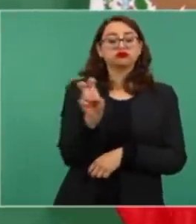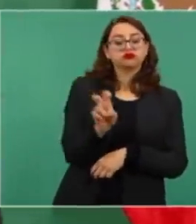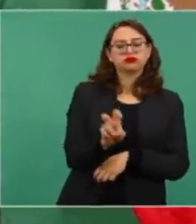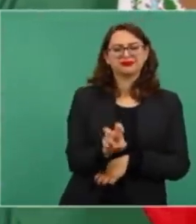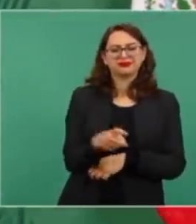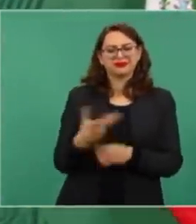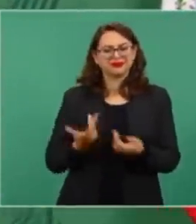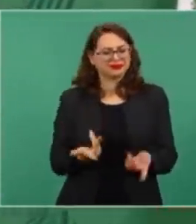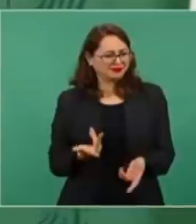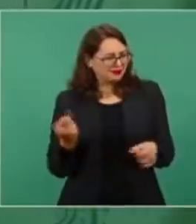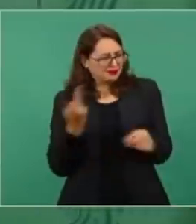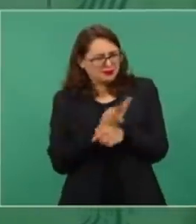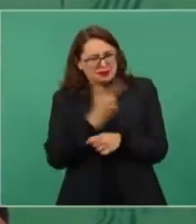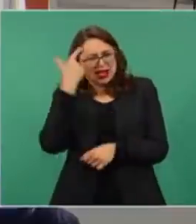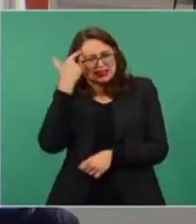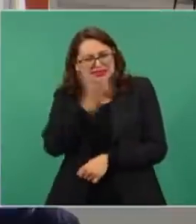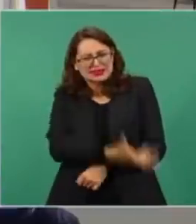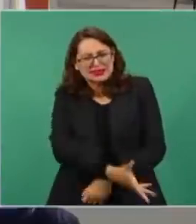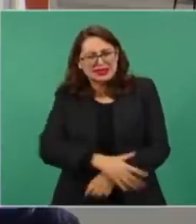¿De dónde sacamos todo eso?